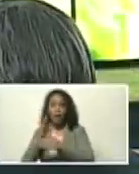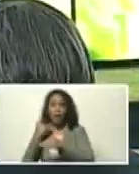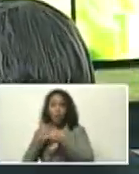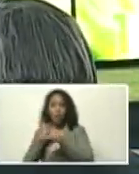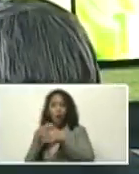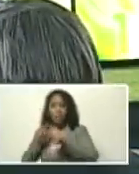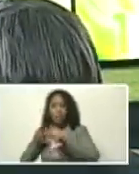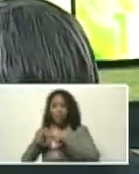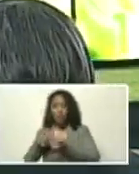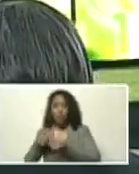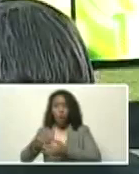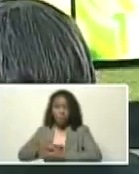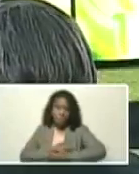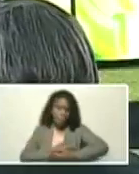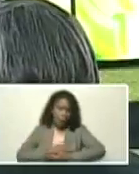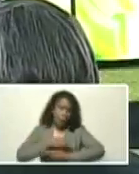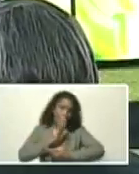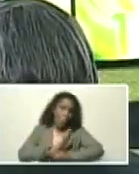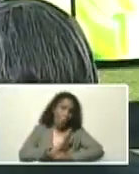una niña, recién nacida,